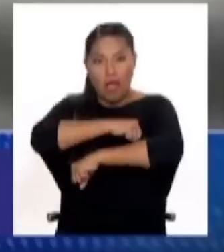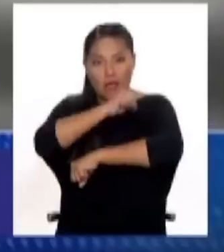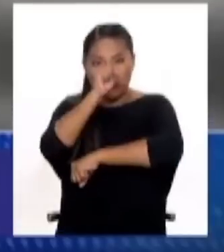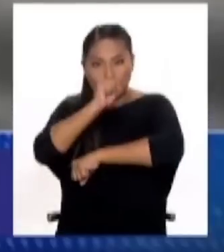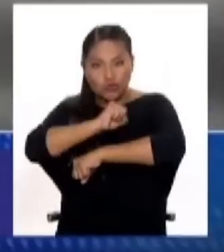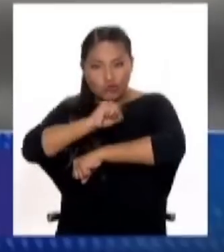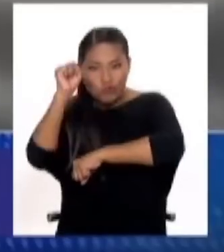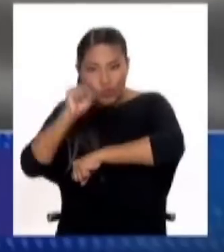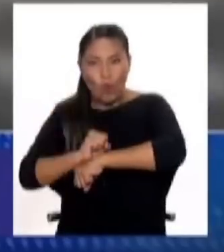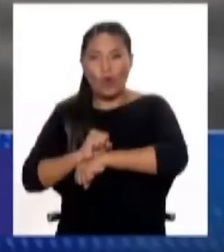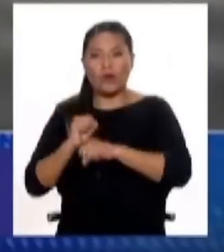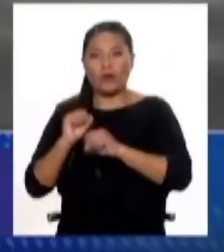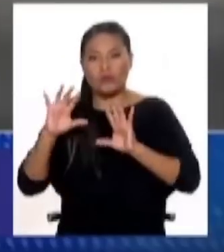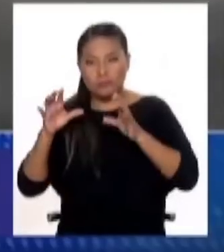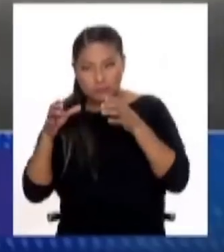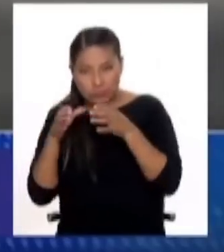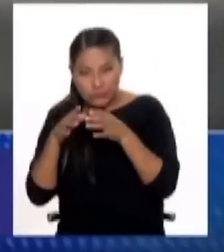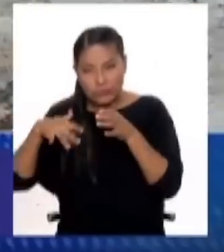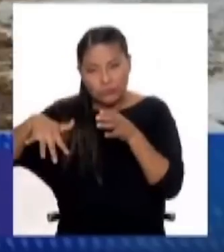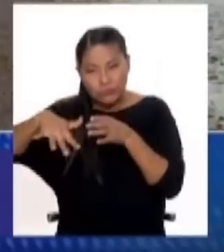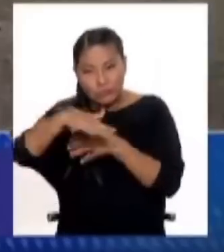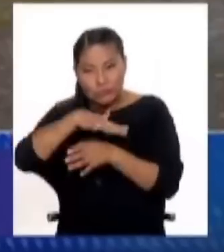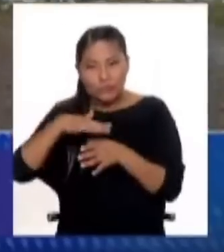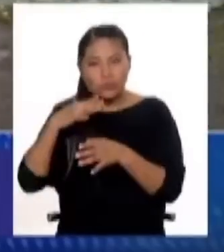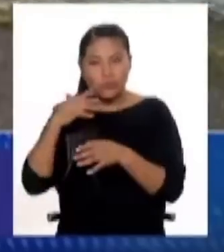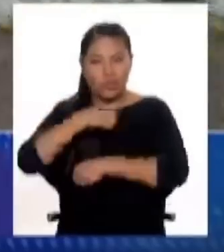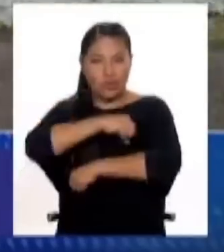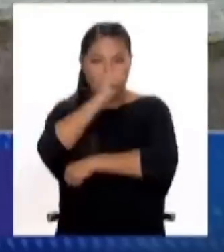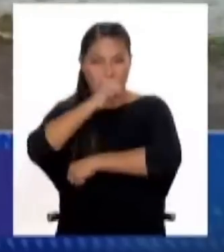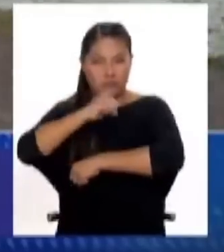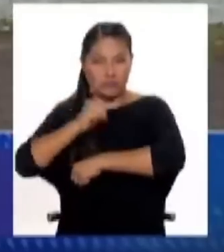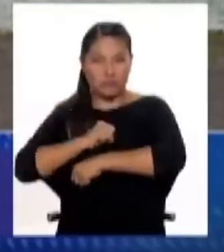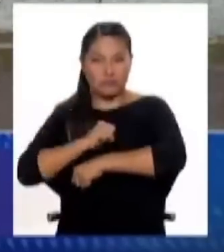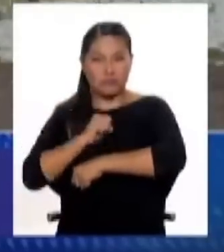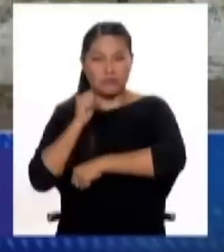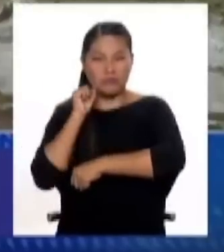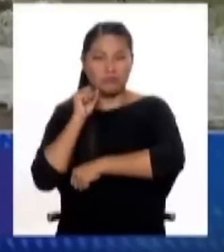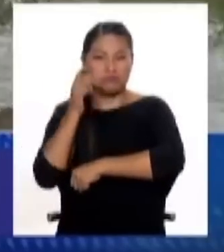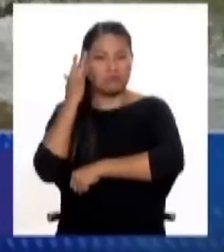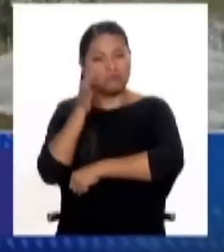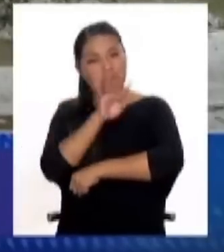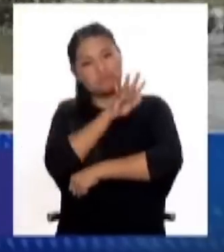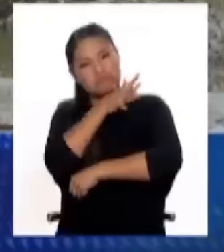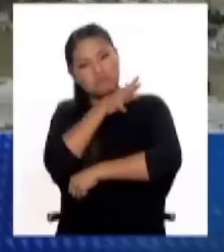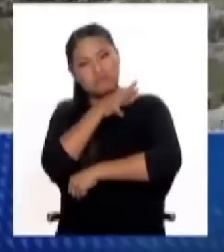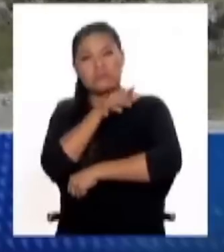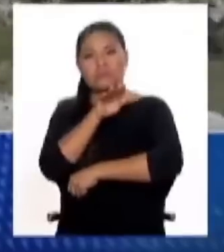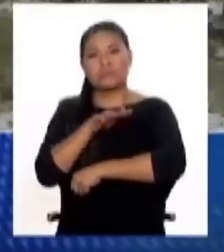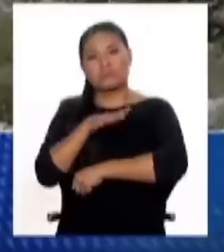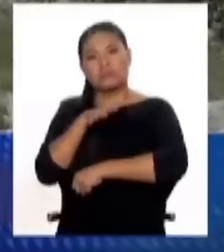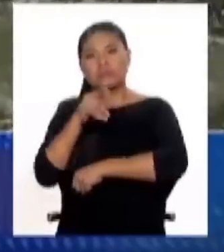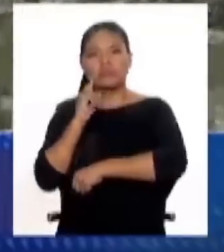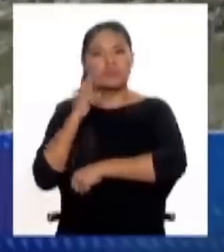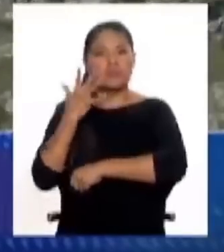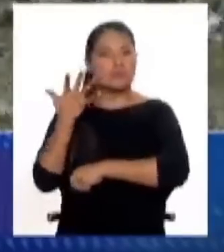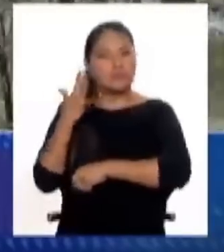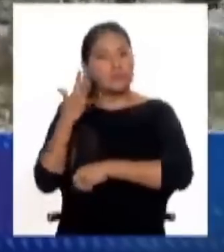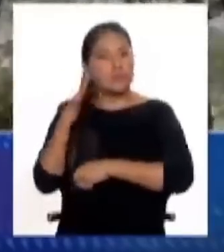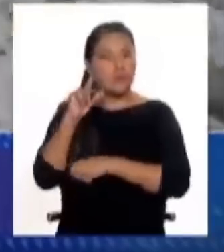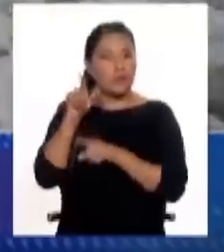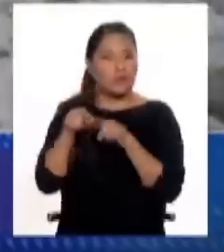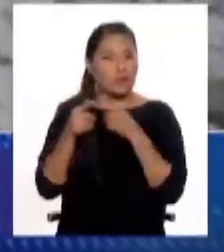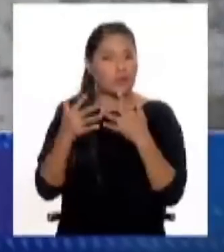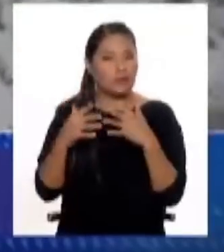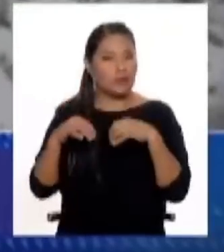nevadas en la región andina van a todavía, digamos, a presentarse en el otoño, se van a